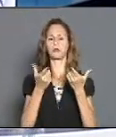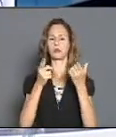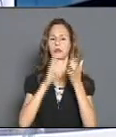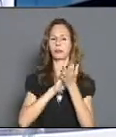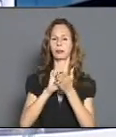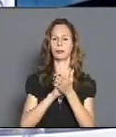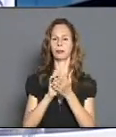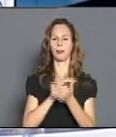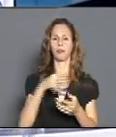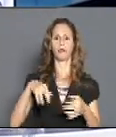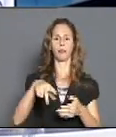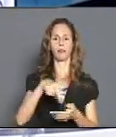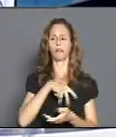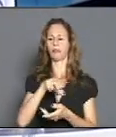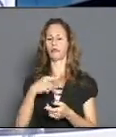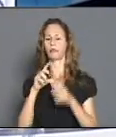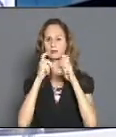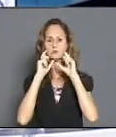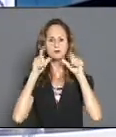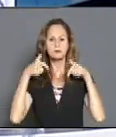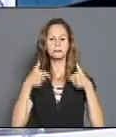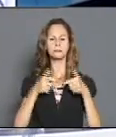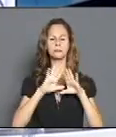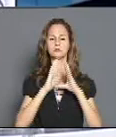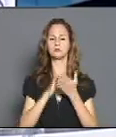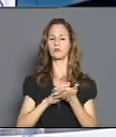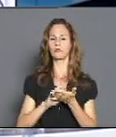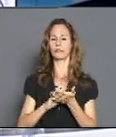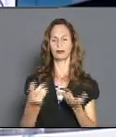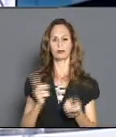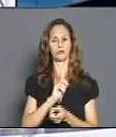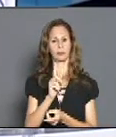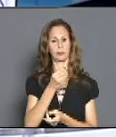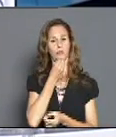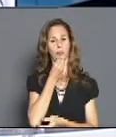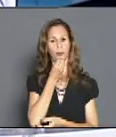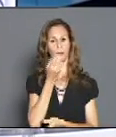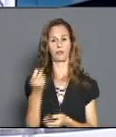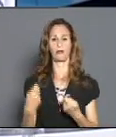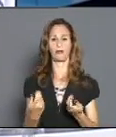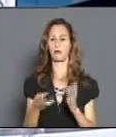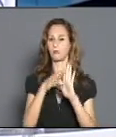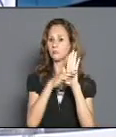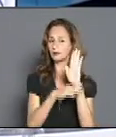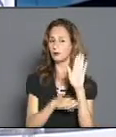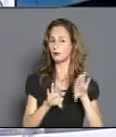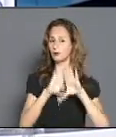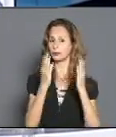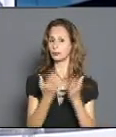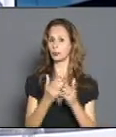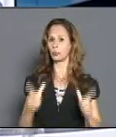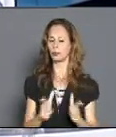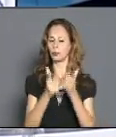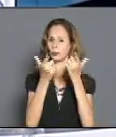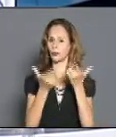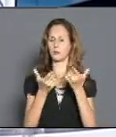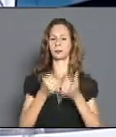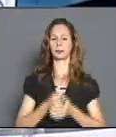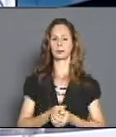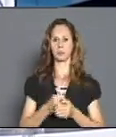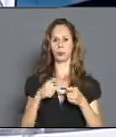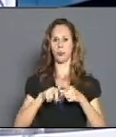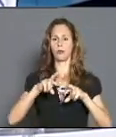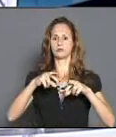movilidad, veo personas que no usan el lanzo buco, eso va a poder en algún momento ocasionar un incremento, que es lo que no queremos.